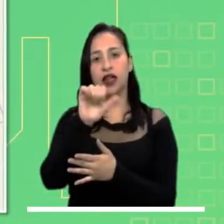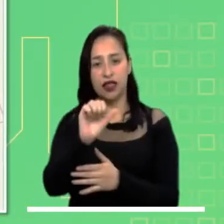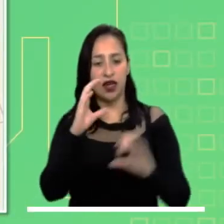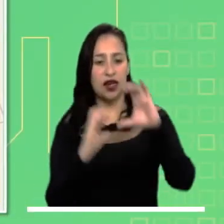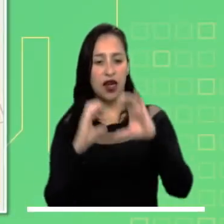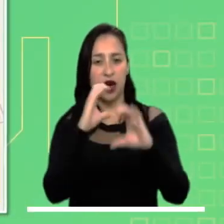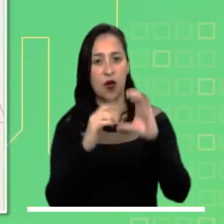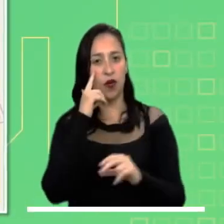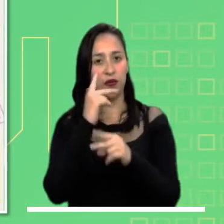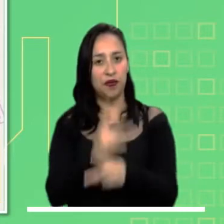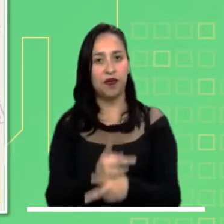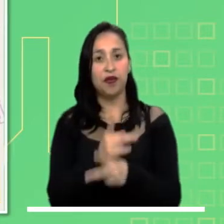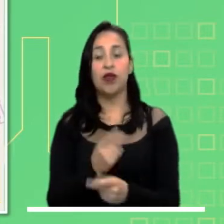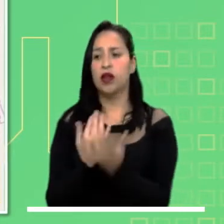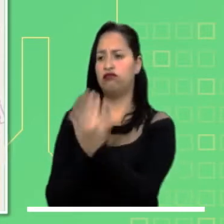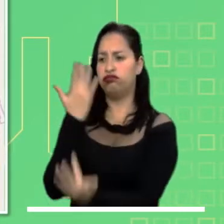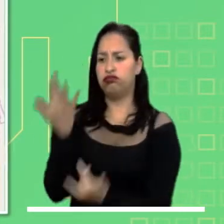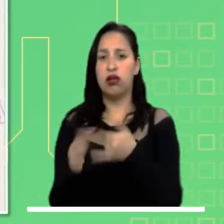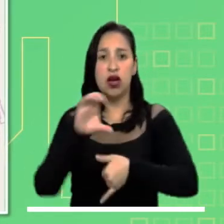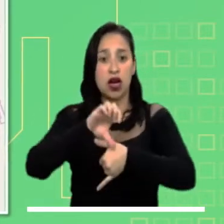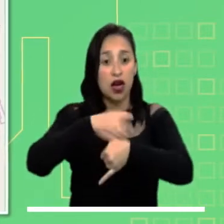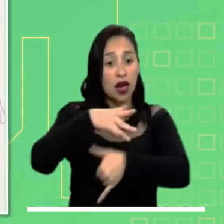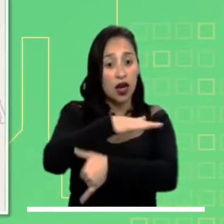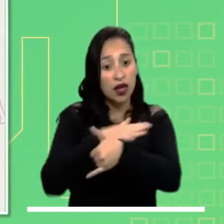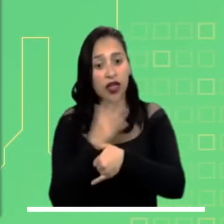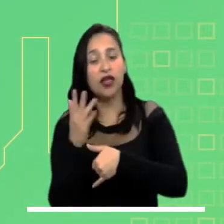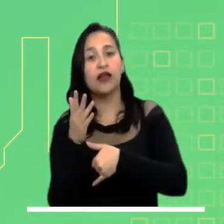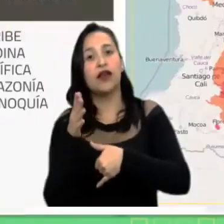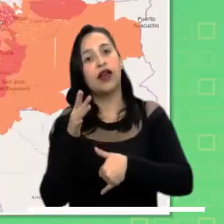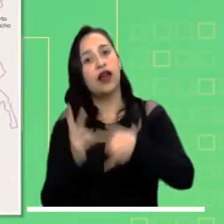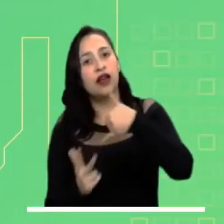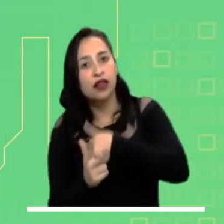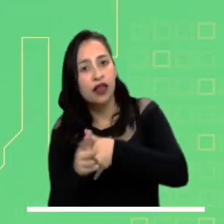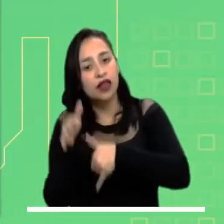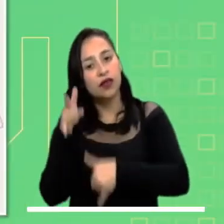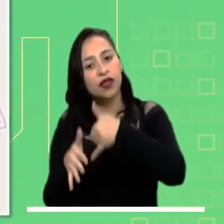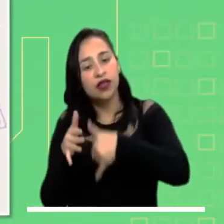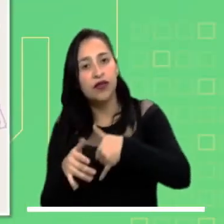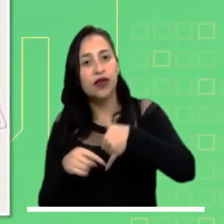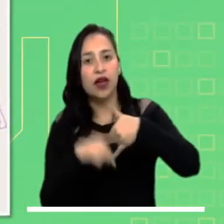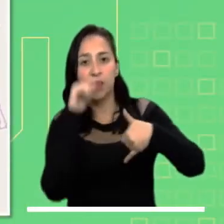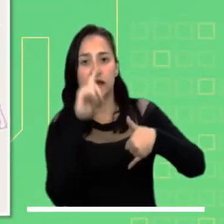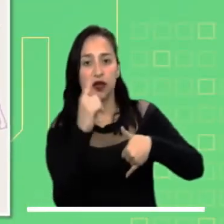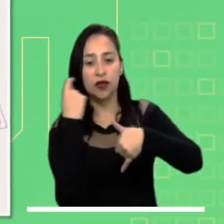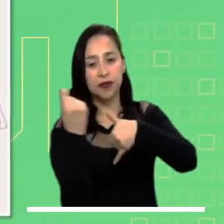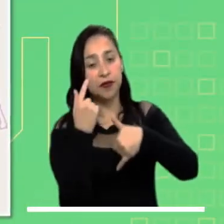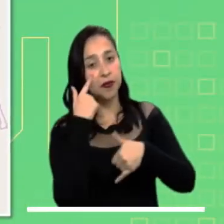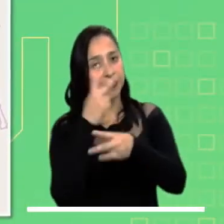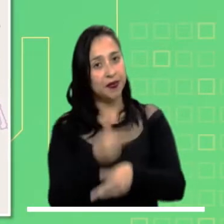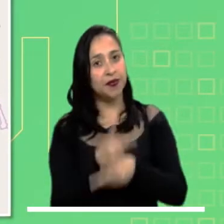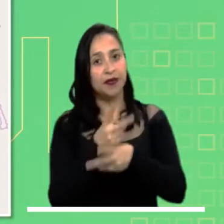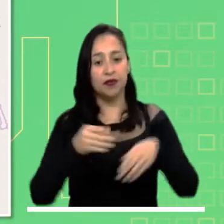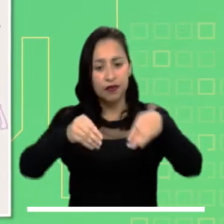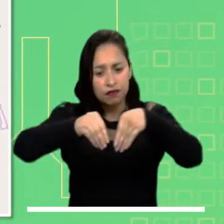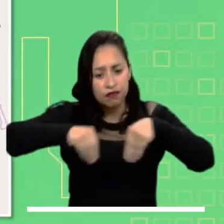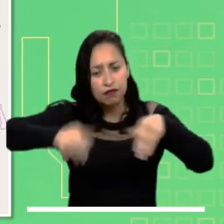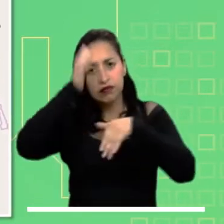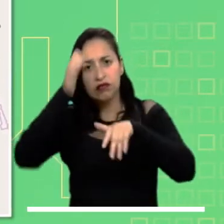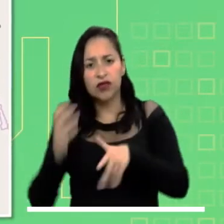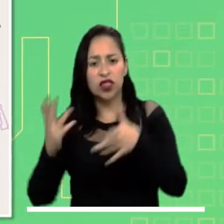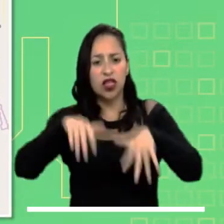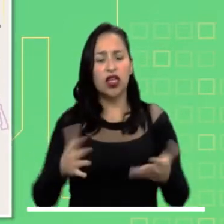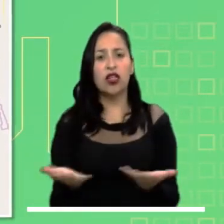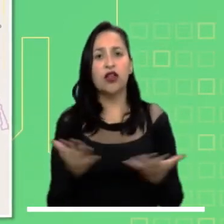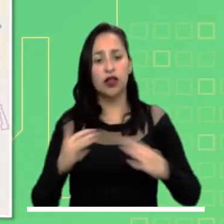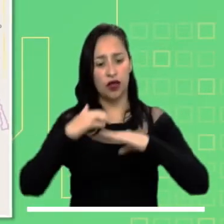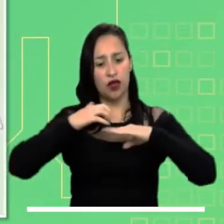Dagua, Lagunilla, Recio, Sabandija, Anchicayá y Cauca. Alerta por probabilidad de incendios en las regiones Caribe, Andina,